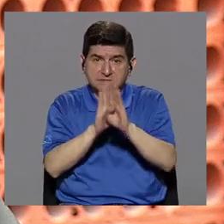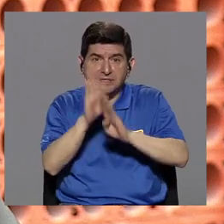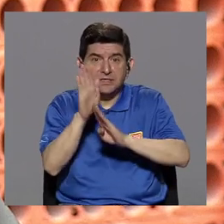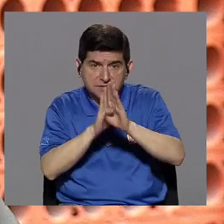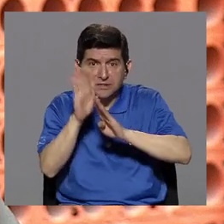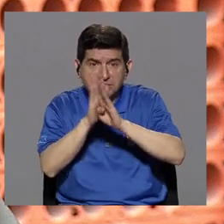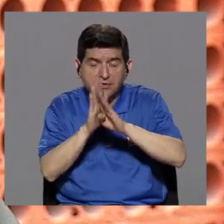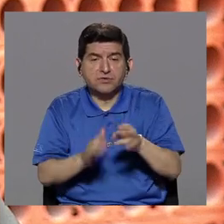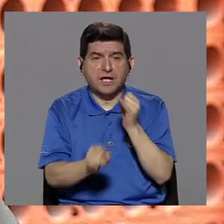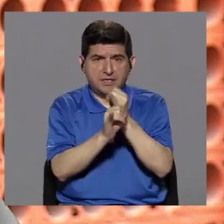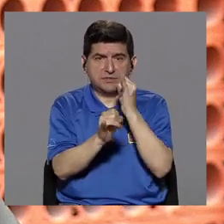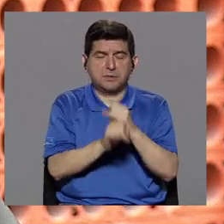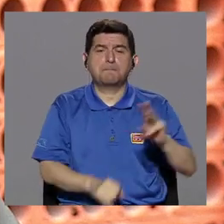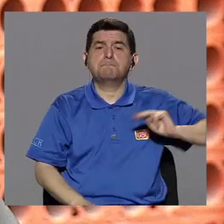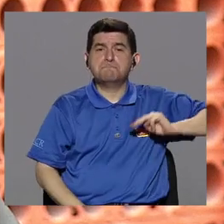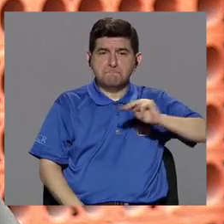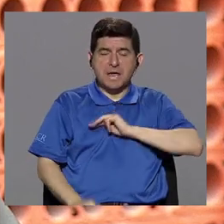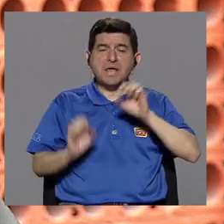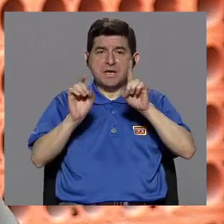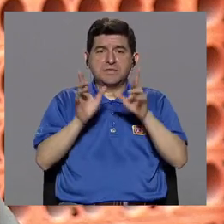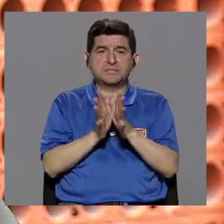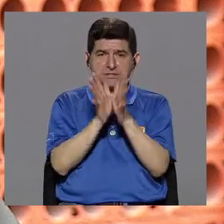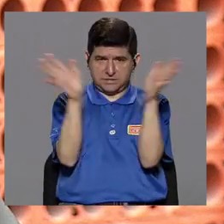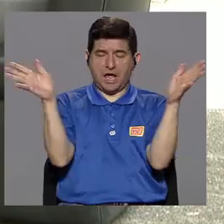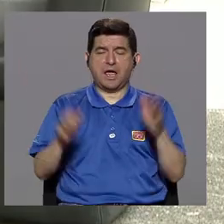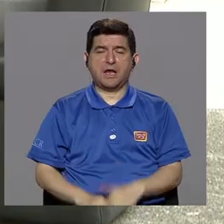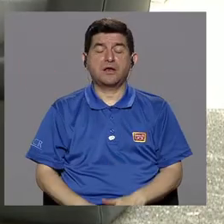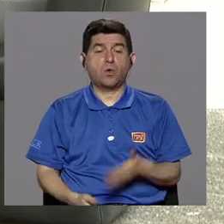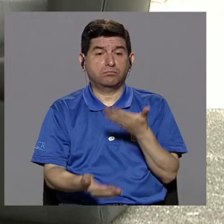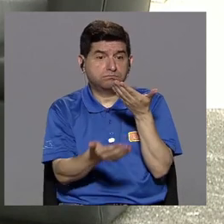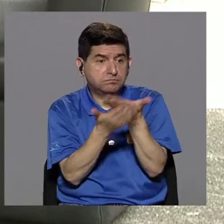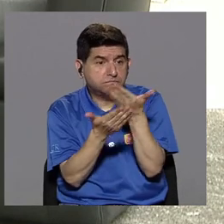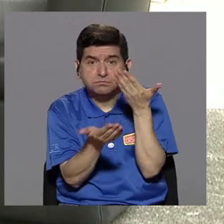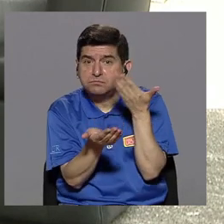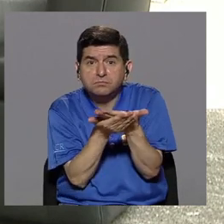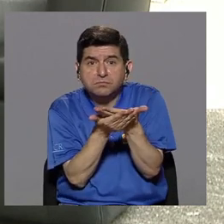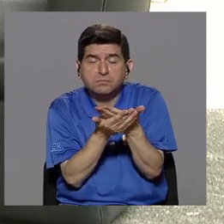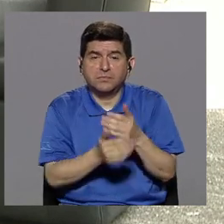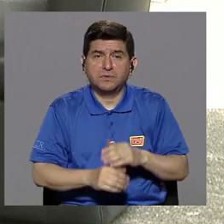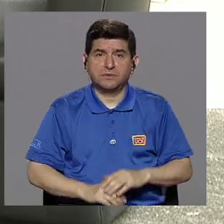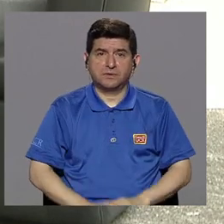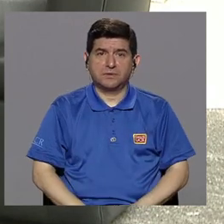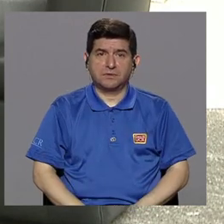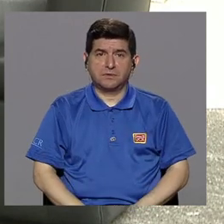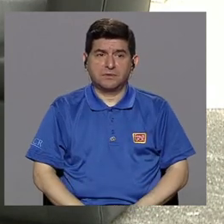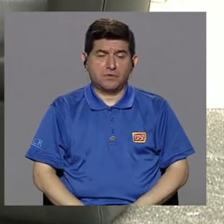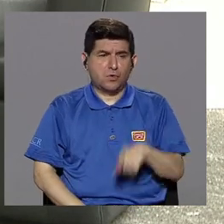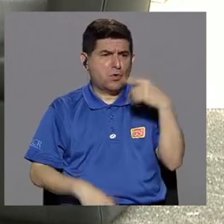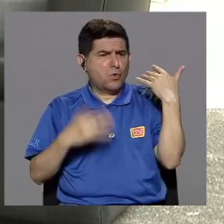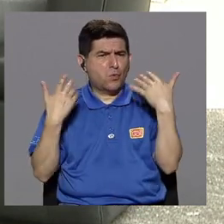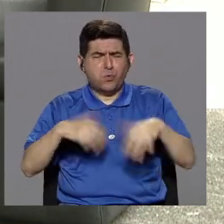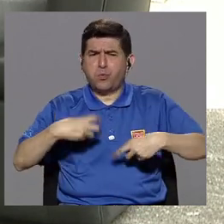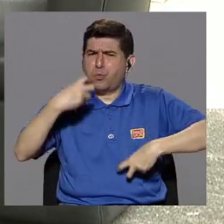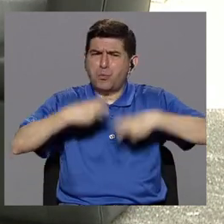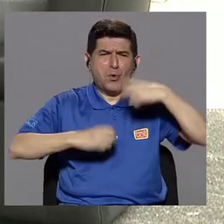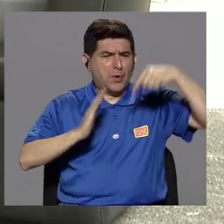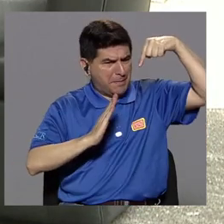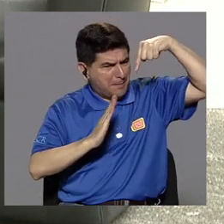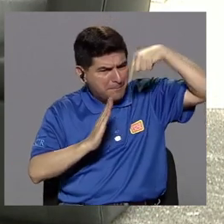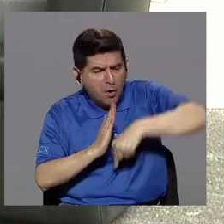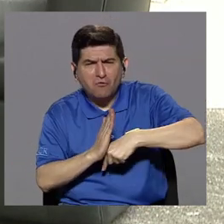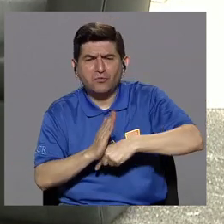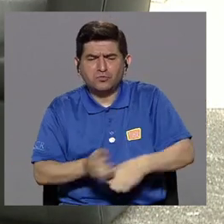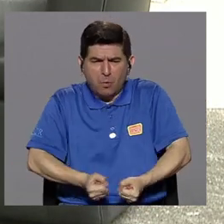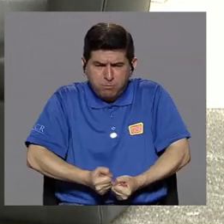entidades como el Ministerio de Educación Pública que evidencian que hay un severo problema de